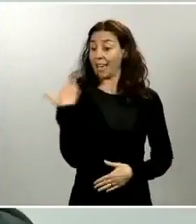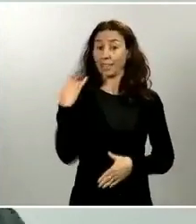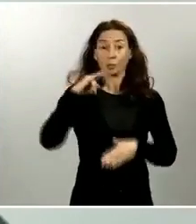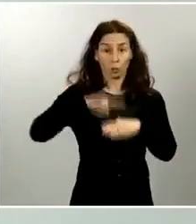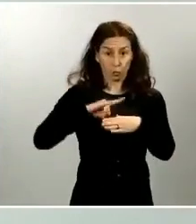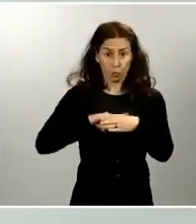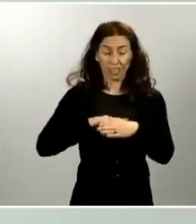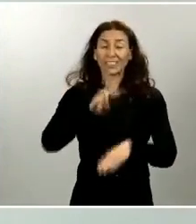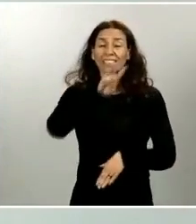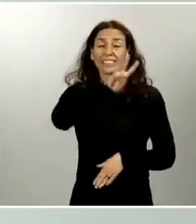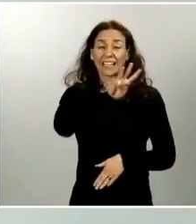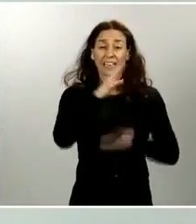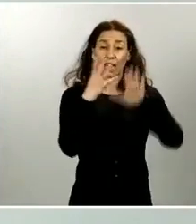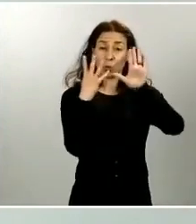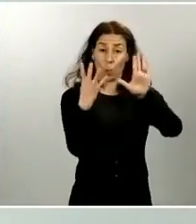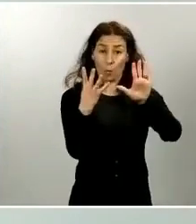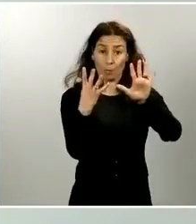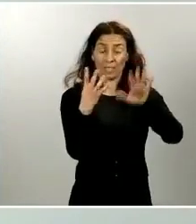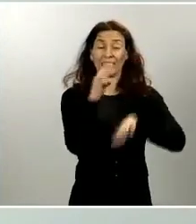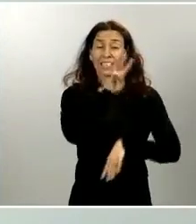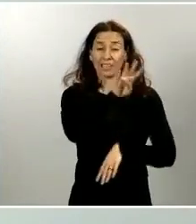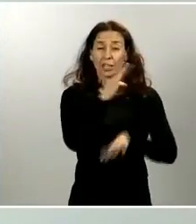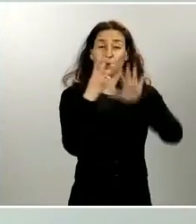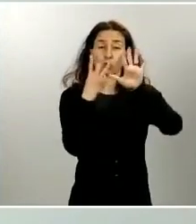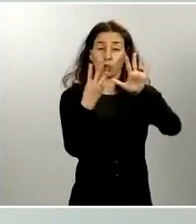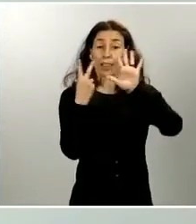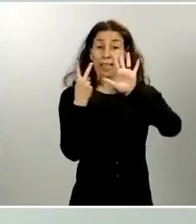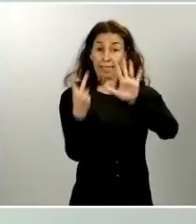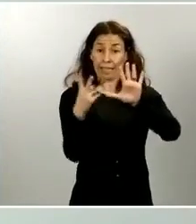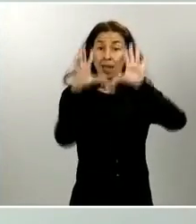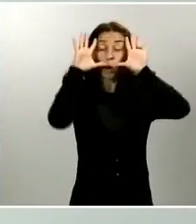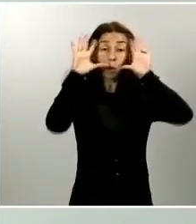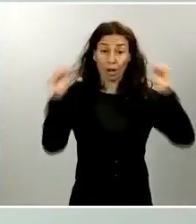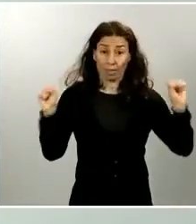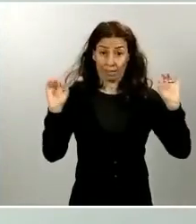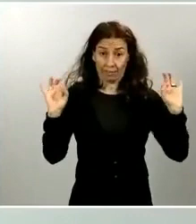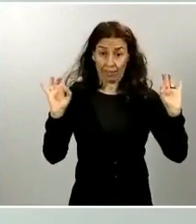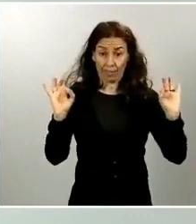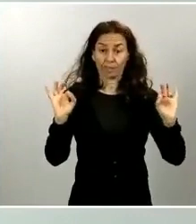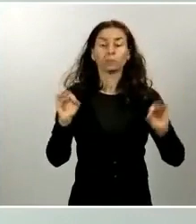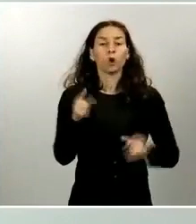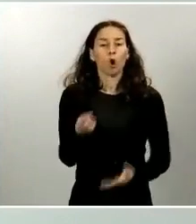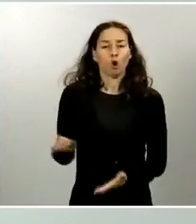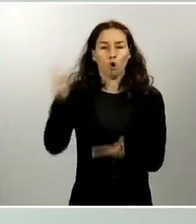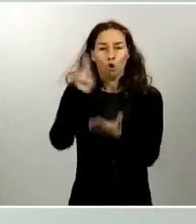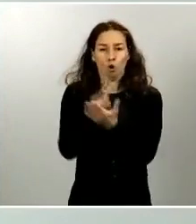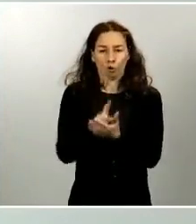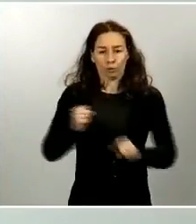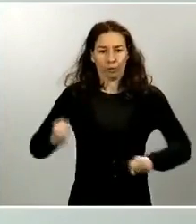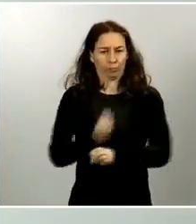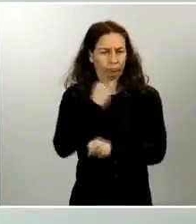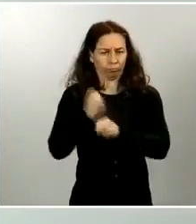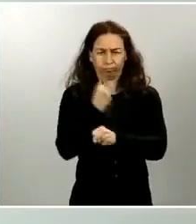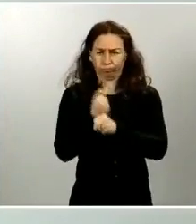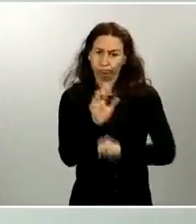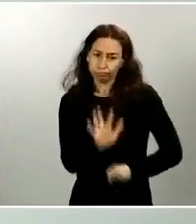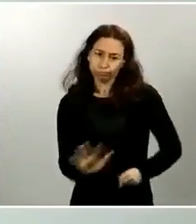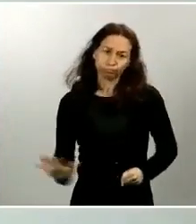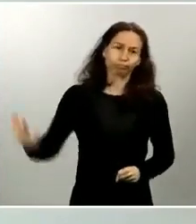.387 guardias civiles han vuelto a prestar servicio en todo el territorio nacional.